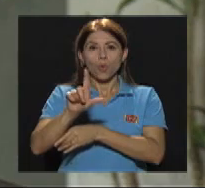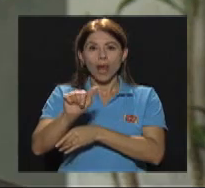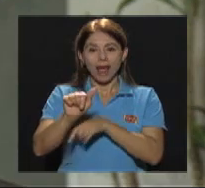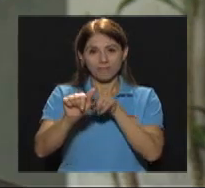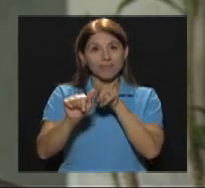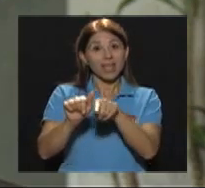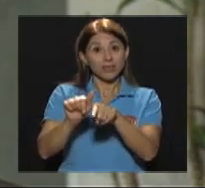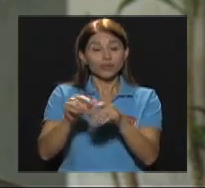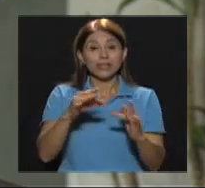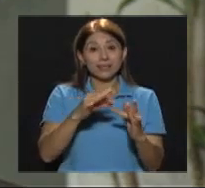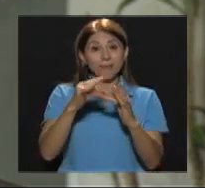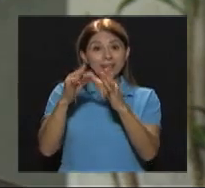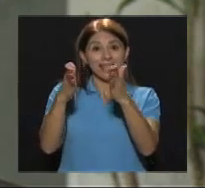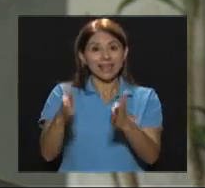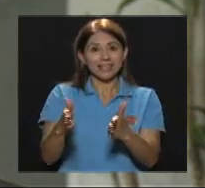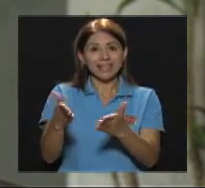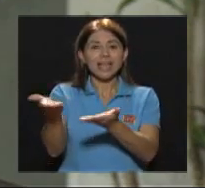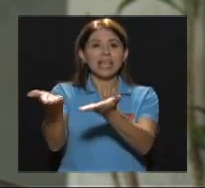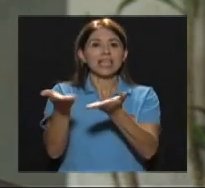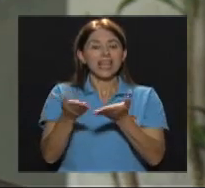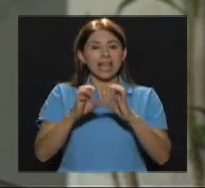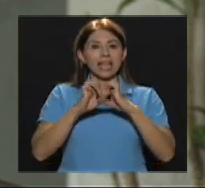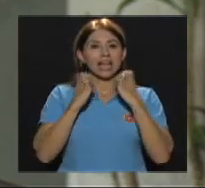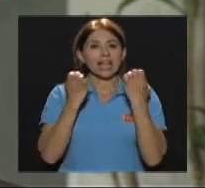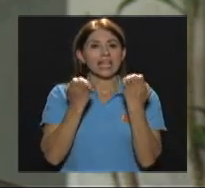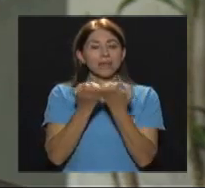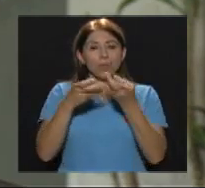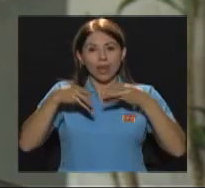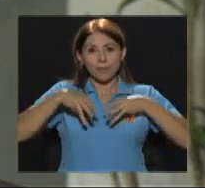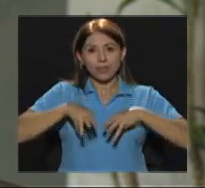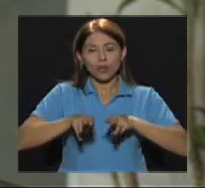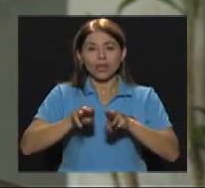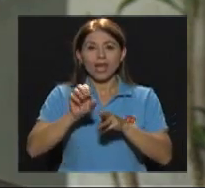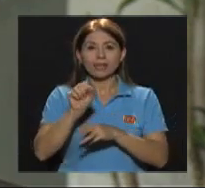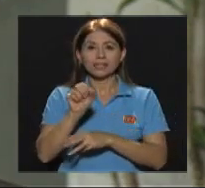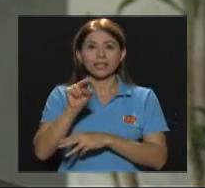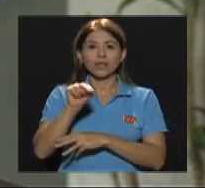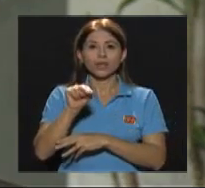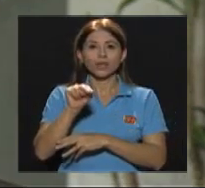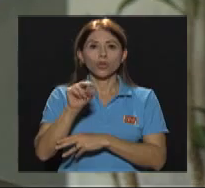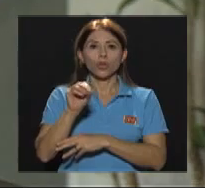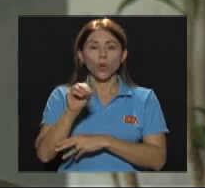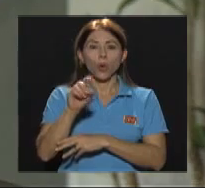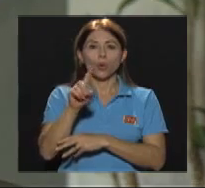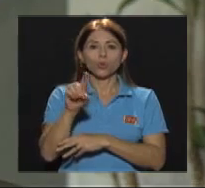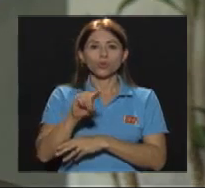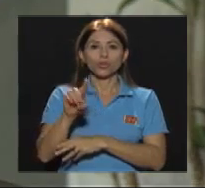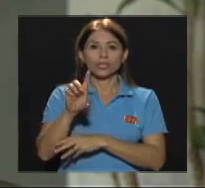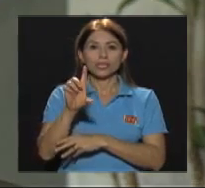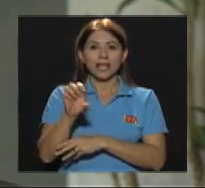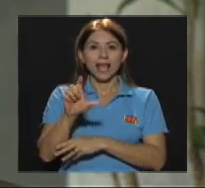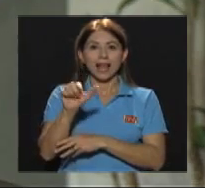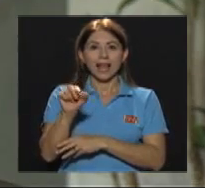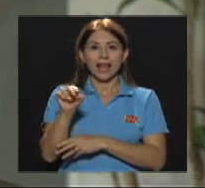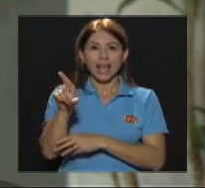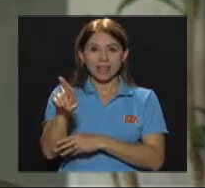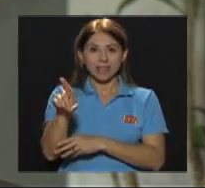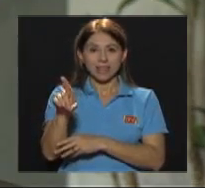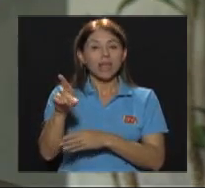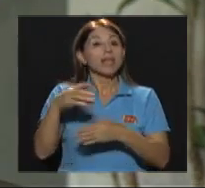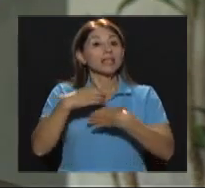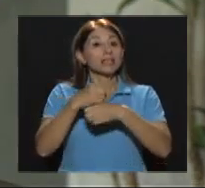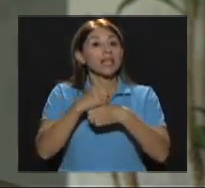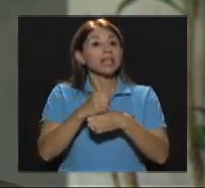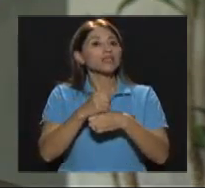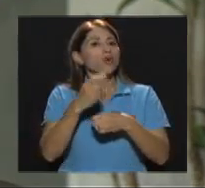especialistas y los que traen todo el equipo de la metodología snusselen Se hizo un diseño especial para ese espacio